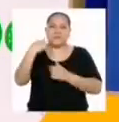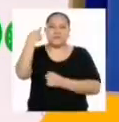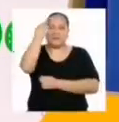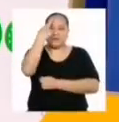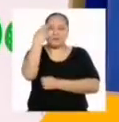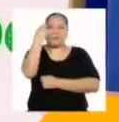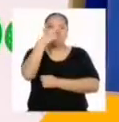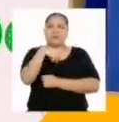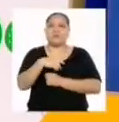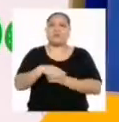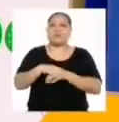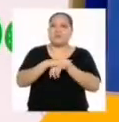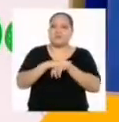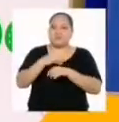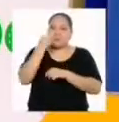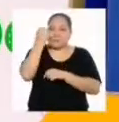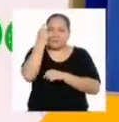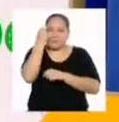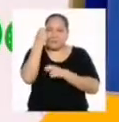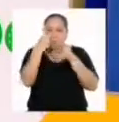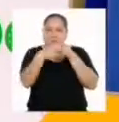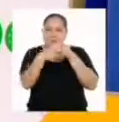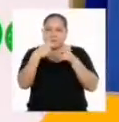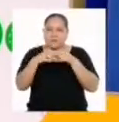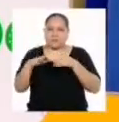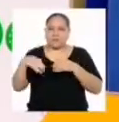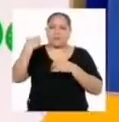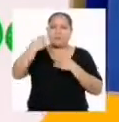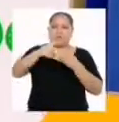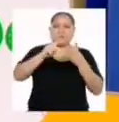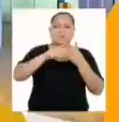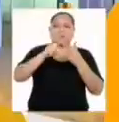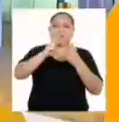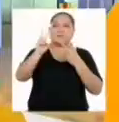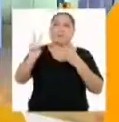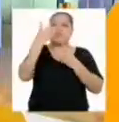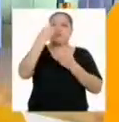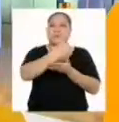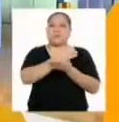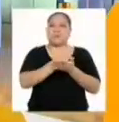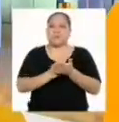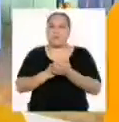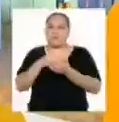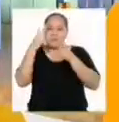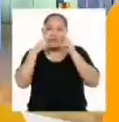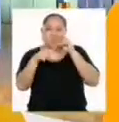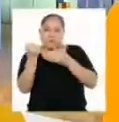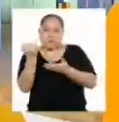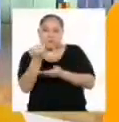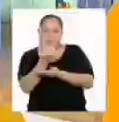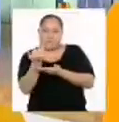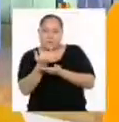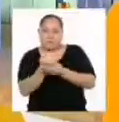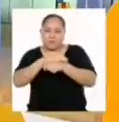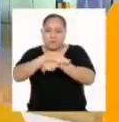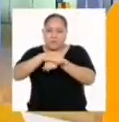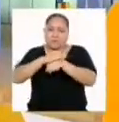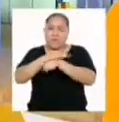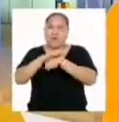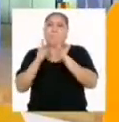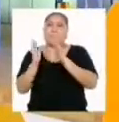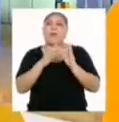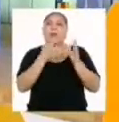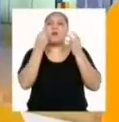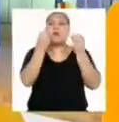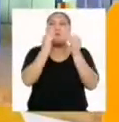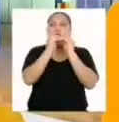de reflexionar sobre la fase de comprensión del problema, Pasamos a la segunda fase. Concebimos o diseñamos un plan o una